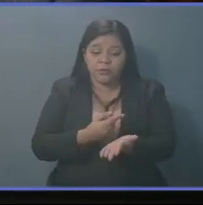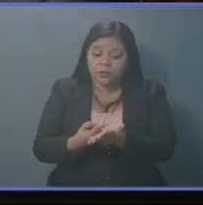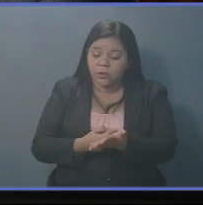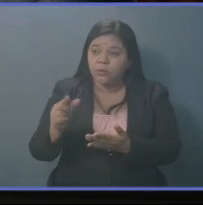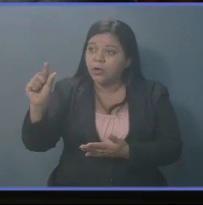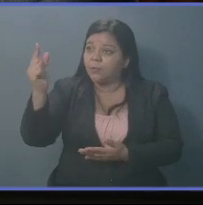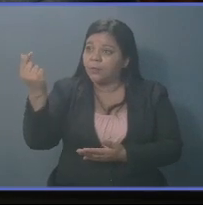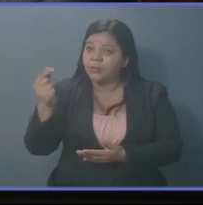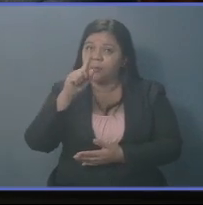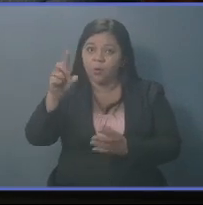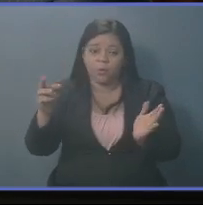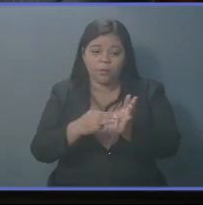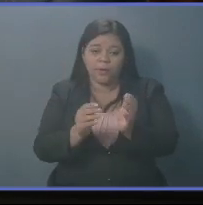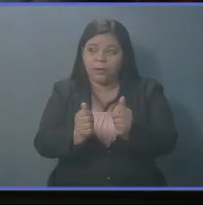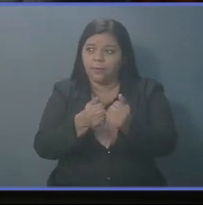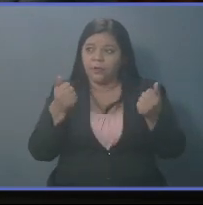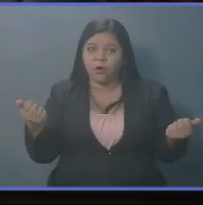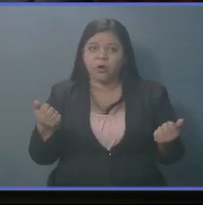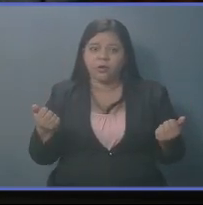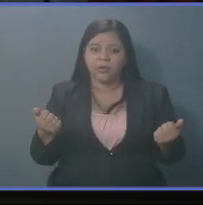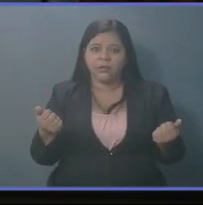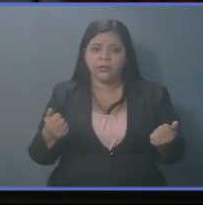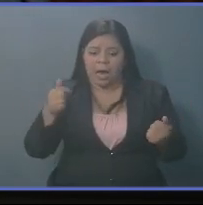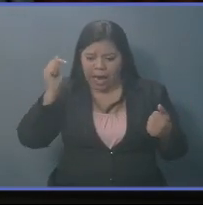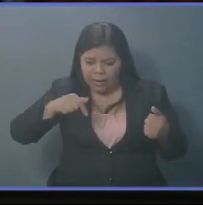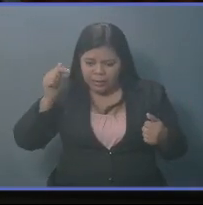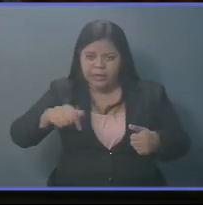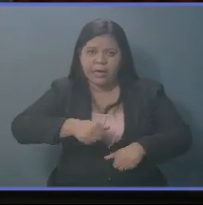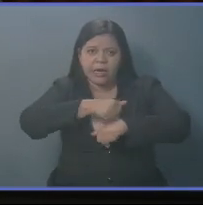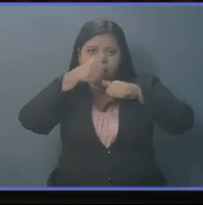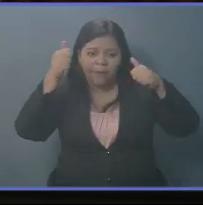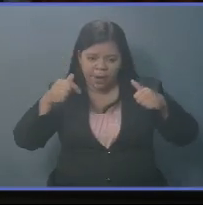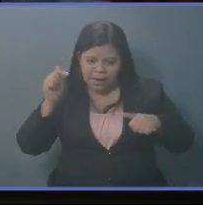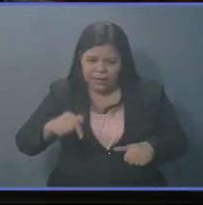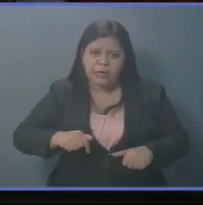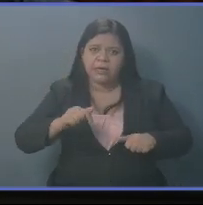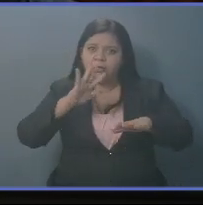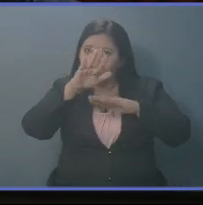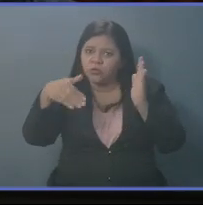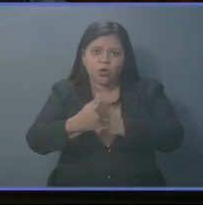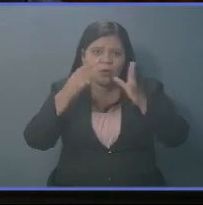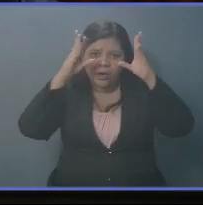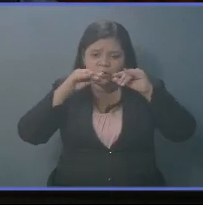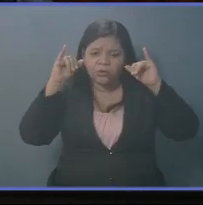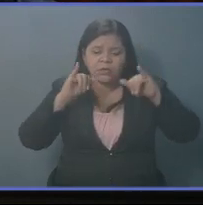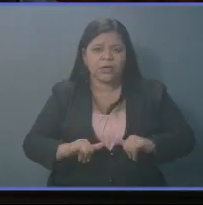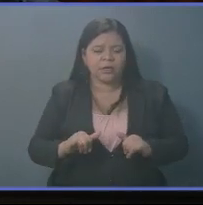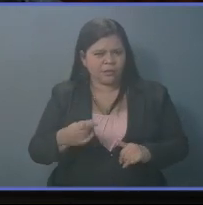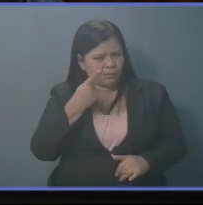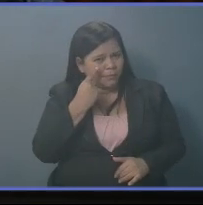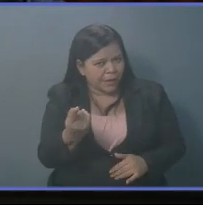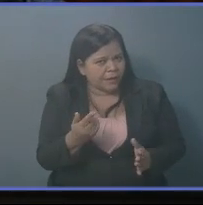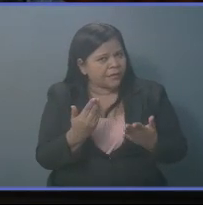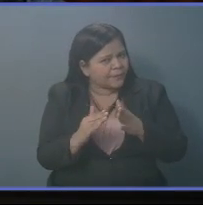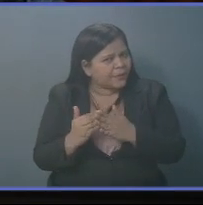préstamo de mil millones, aquí amanecieron en asamblea legislativa. ¿Ven la diferencia